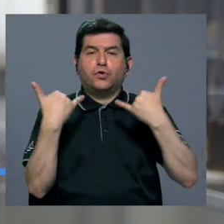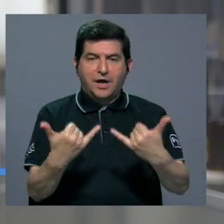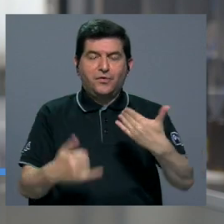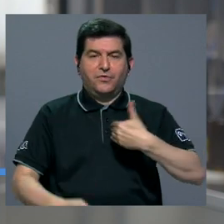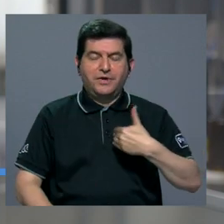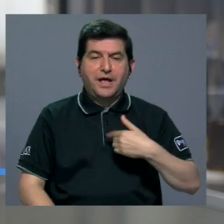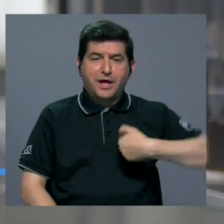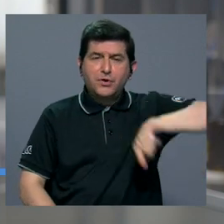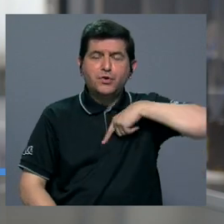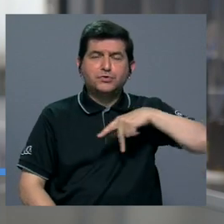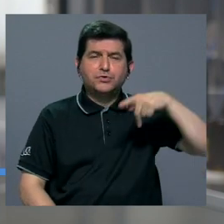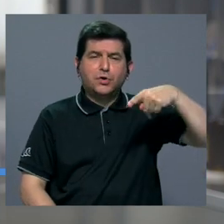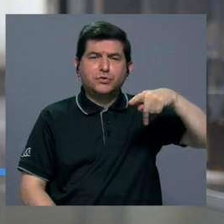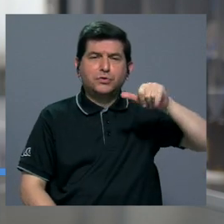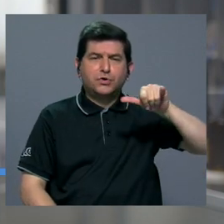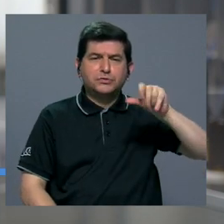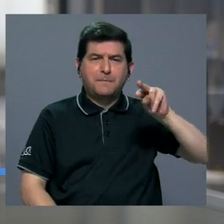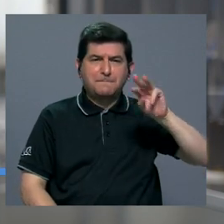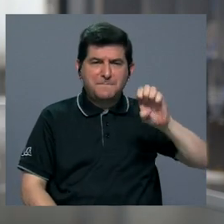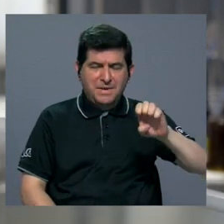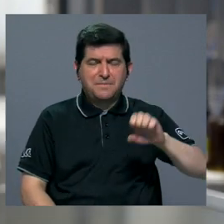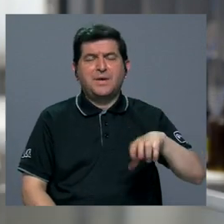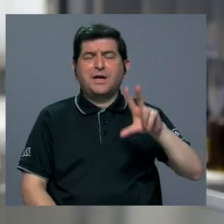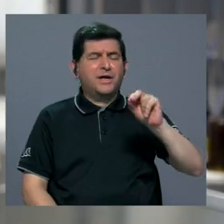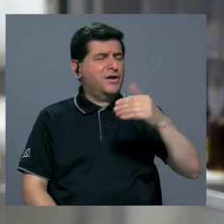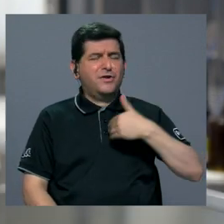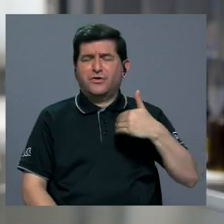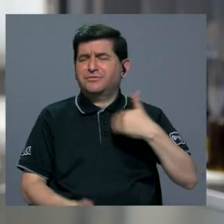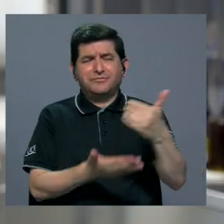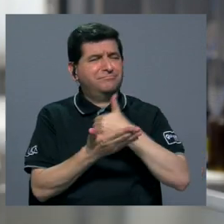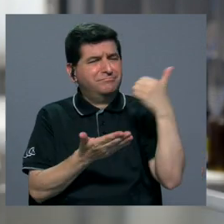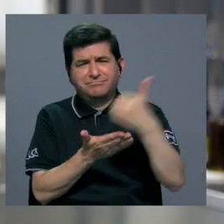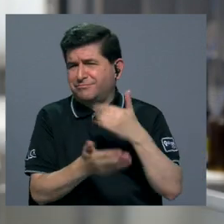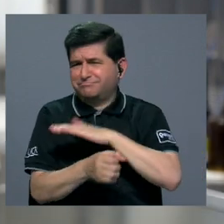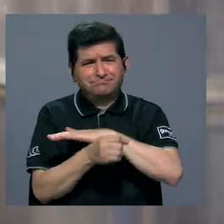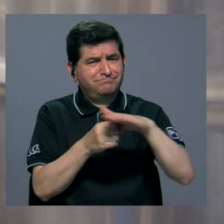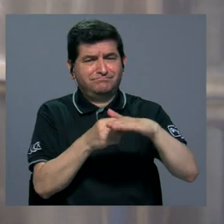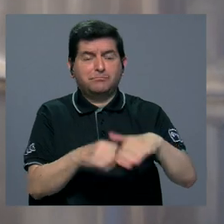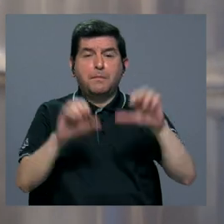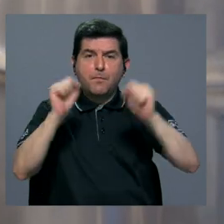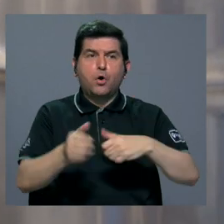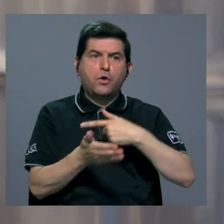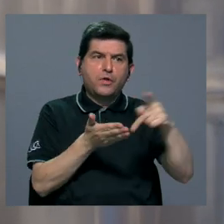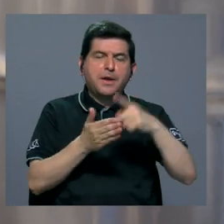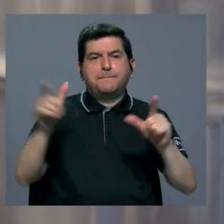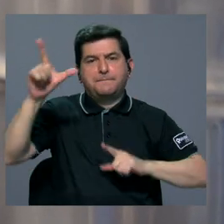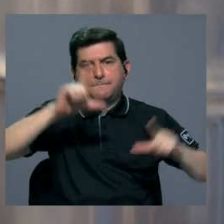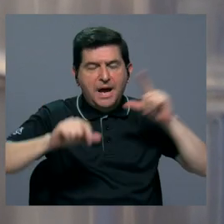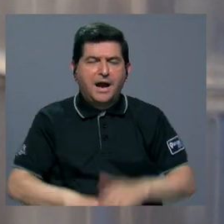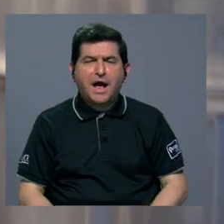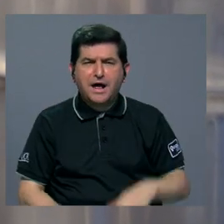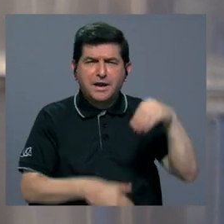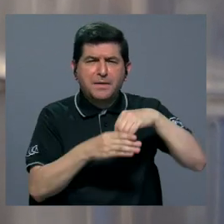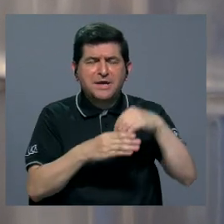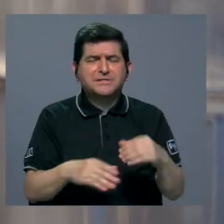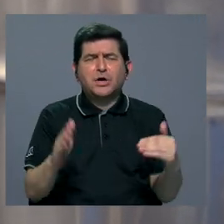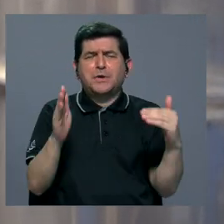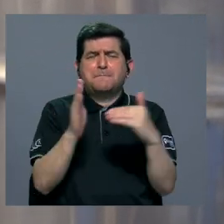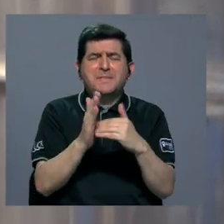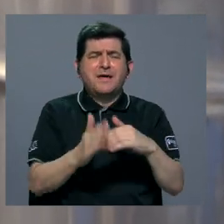pyme, por ser pequeños, no tenemos los recursos necesarios para pagar un laboratorio, para invertir miles de dólares